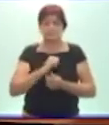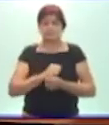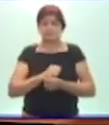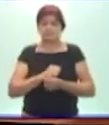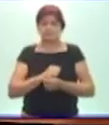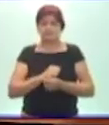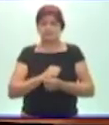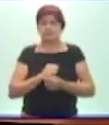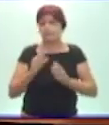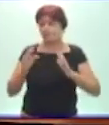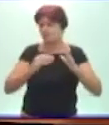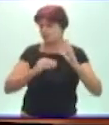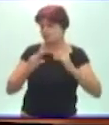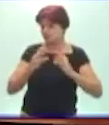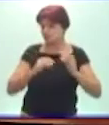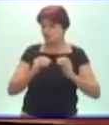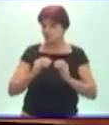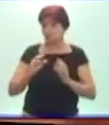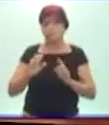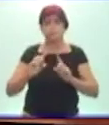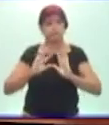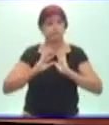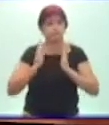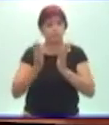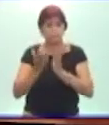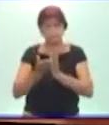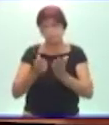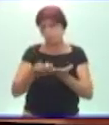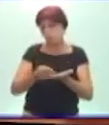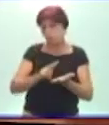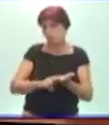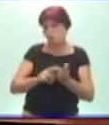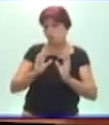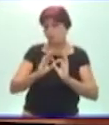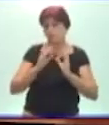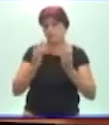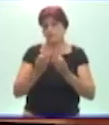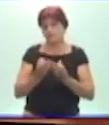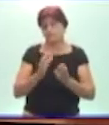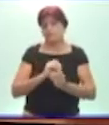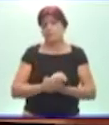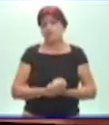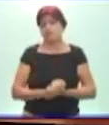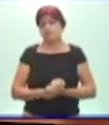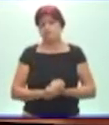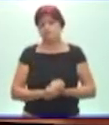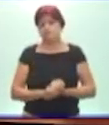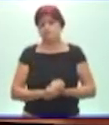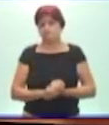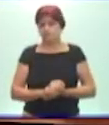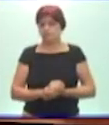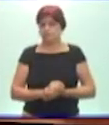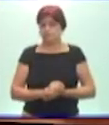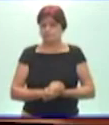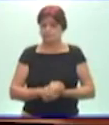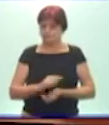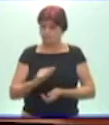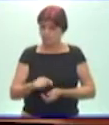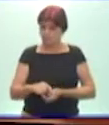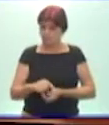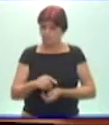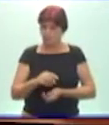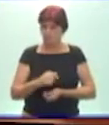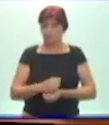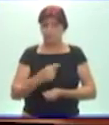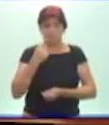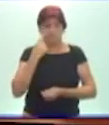varios miembros de la familia como un tema más, como algo natural. yo ahora quisiera compartir con ustedes